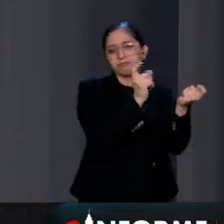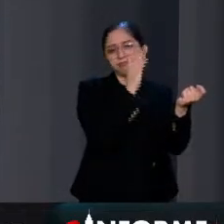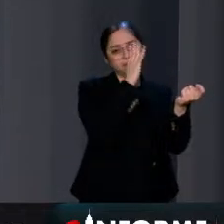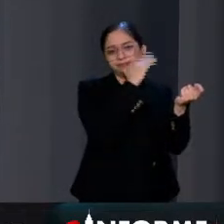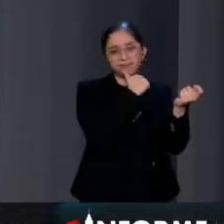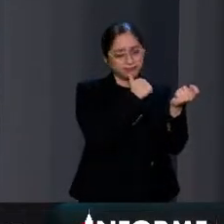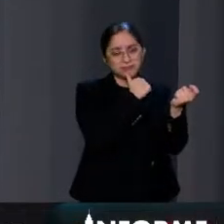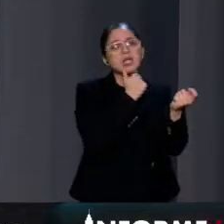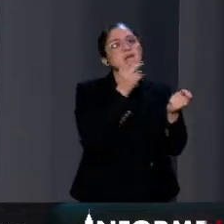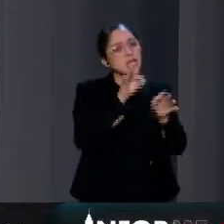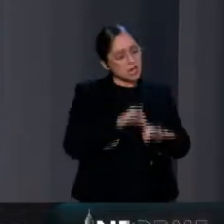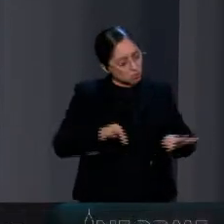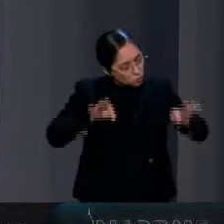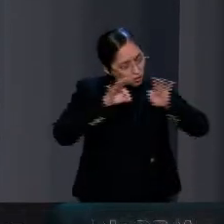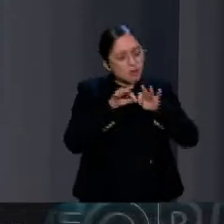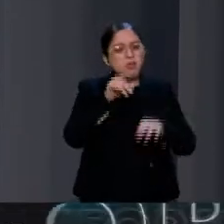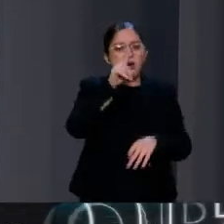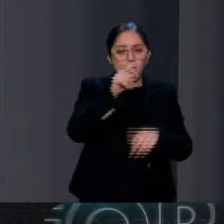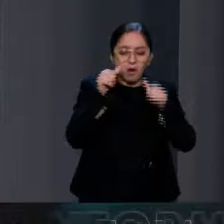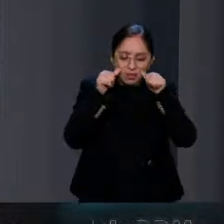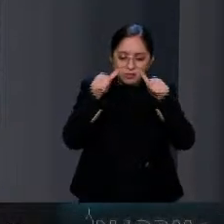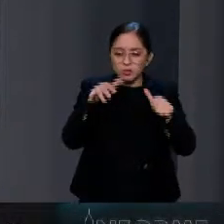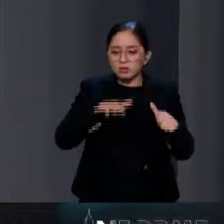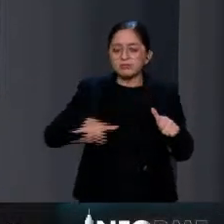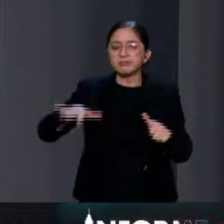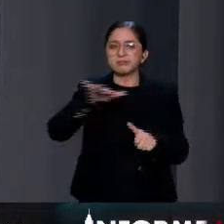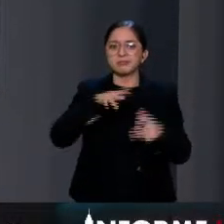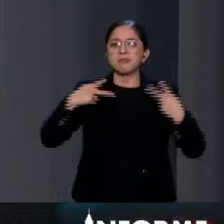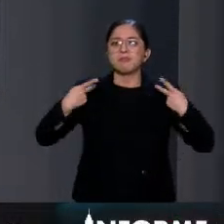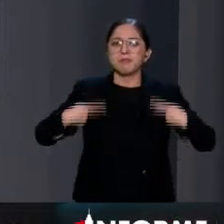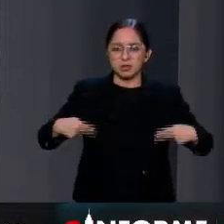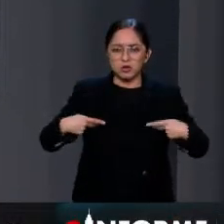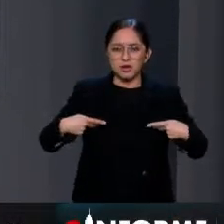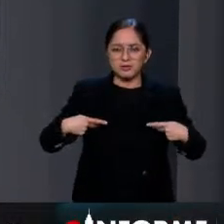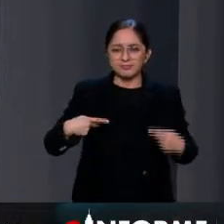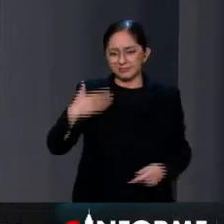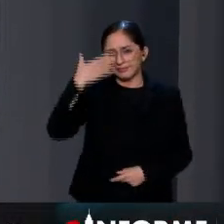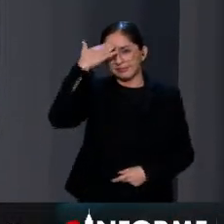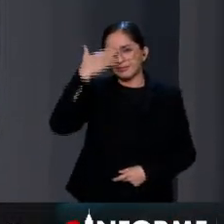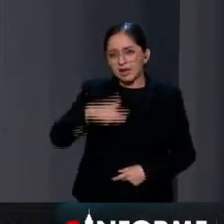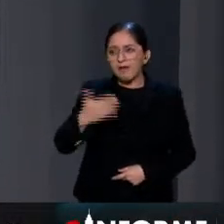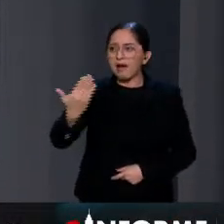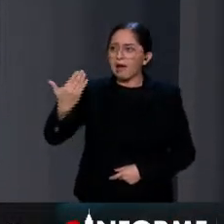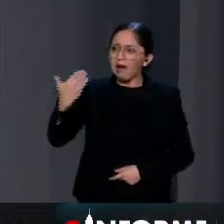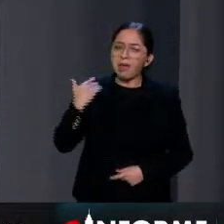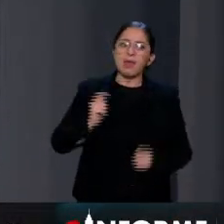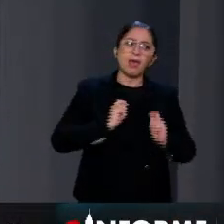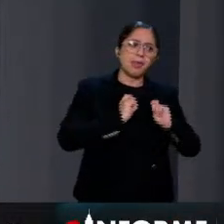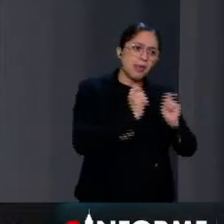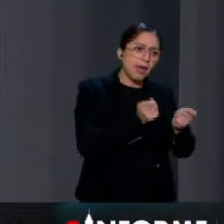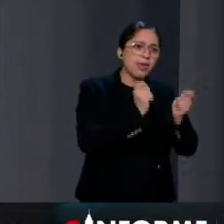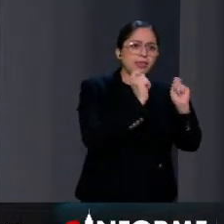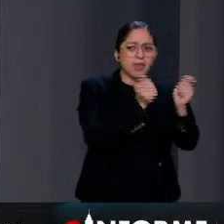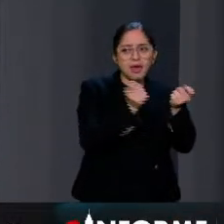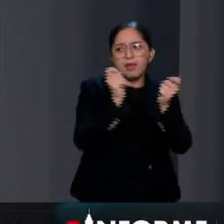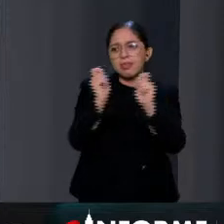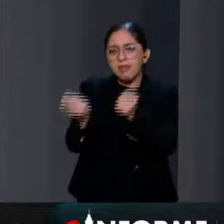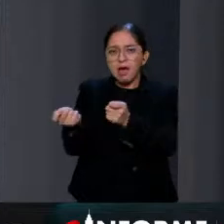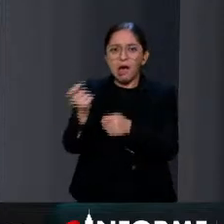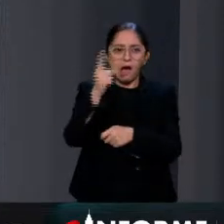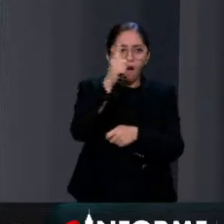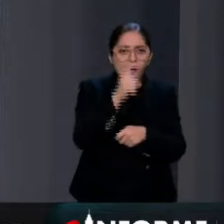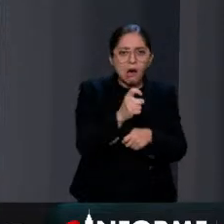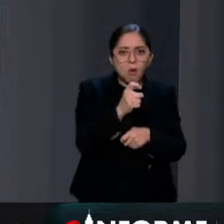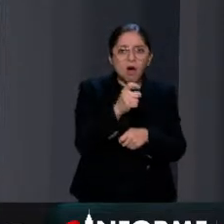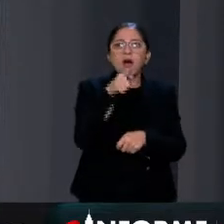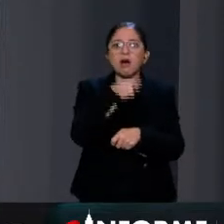suministro a la población. Como ejemplo del desbalance que generó el otorgamiento de concesiones para la explotación indiscriminada de agua en manos de la